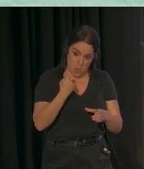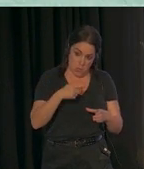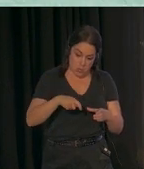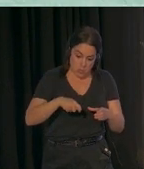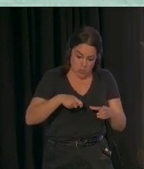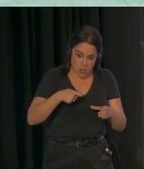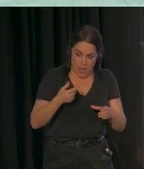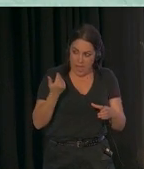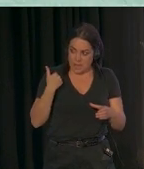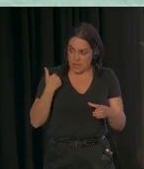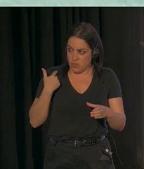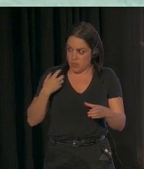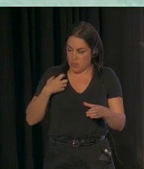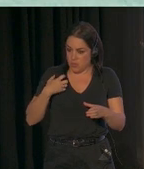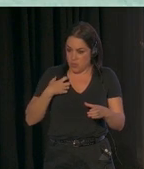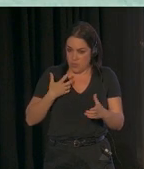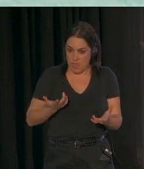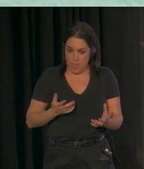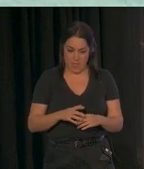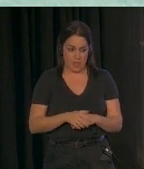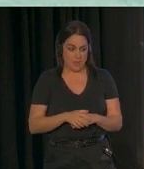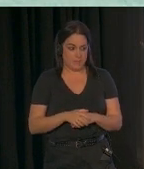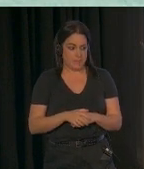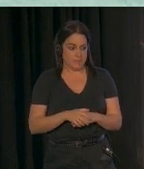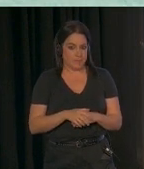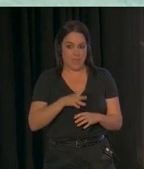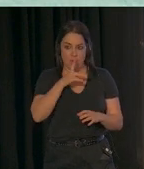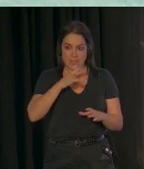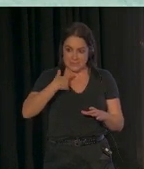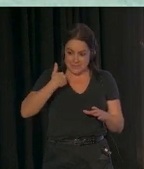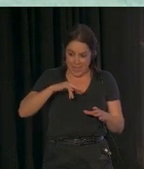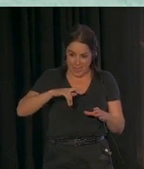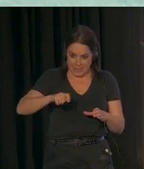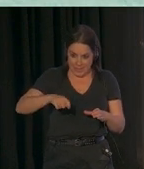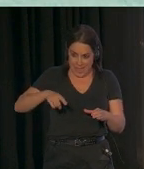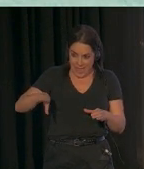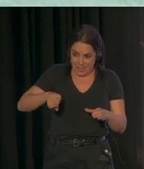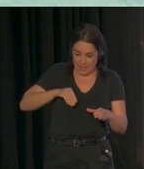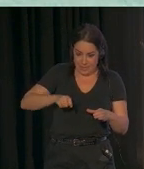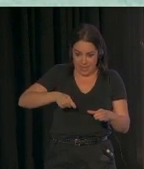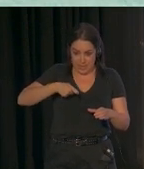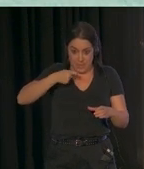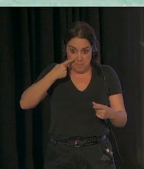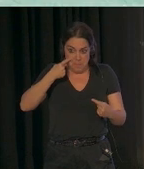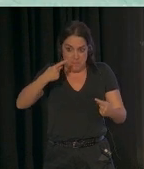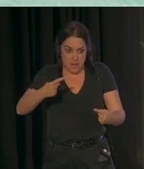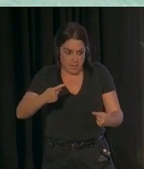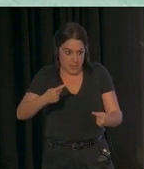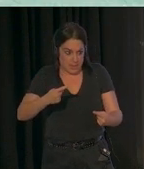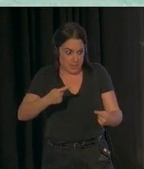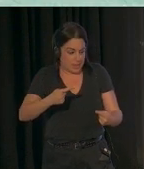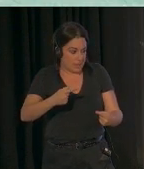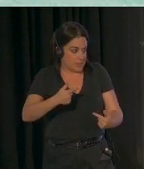lo habría hecho, si yo estuviera agarrándole la mano. Y se le lleva el yogur a la boca y es como si fuera la primera vez, y lo juro, y yo estoy